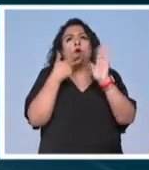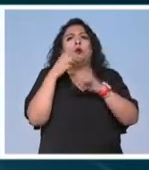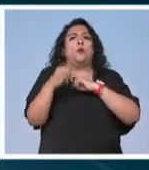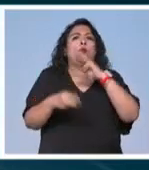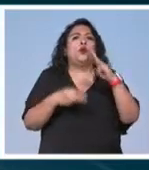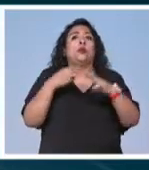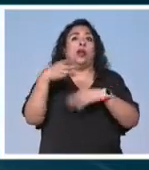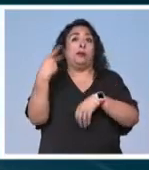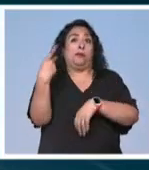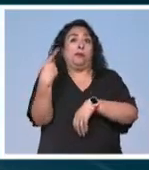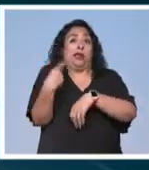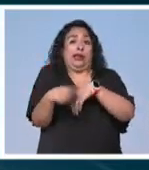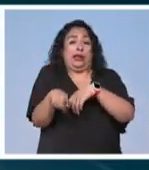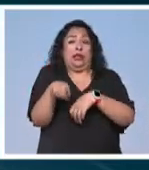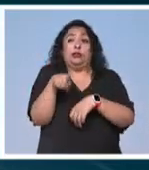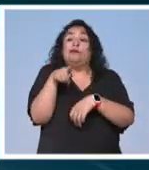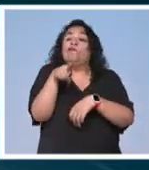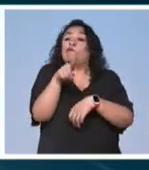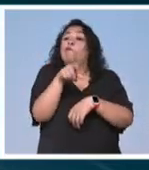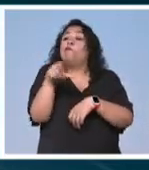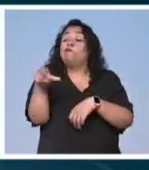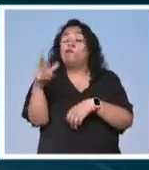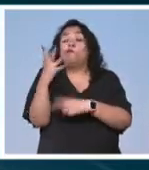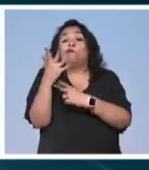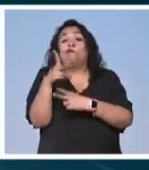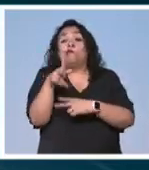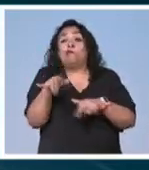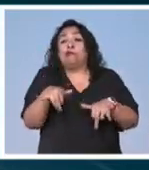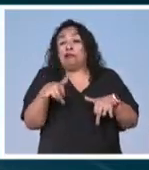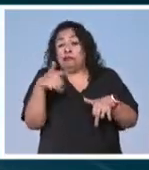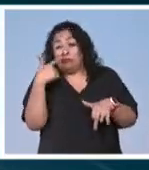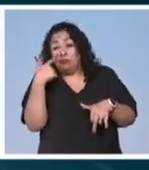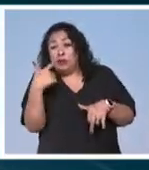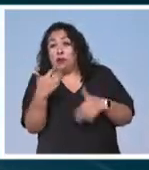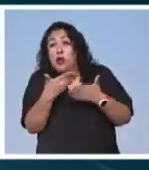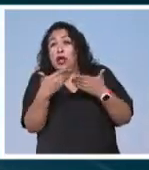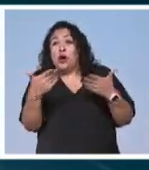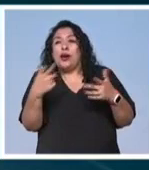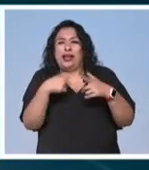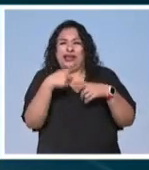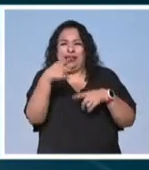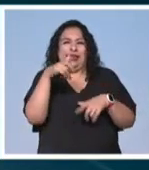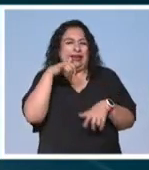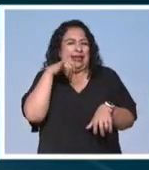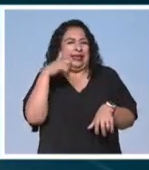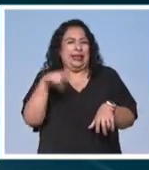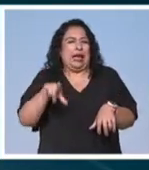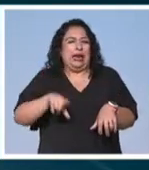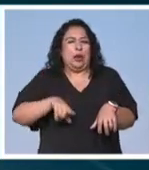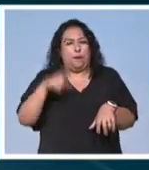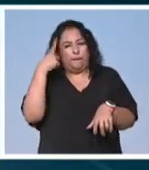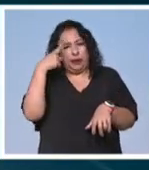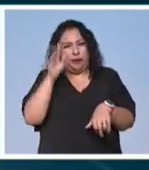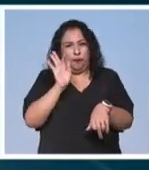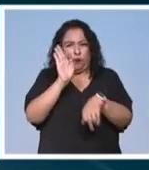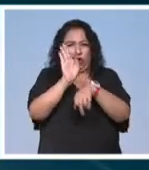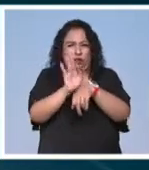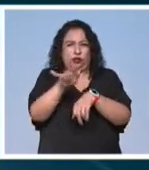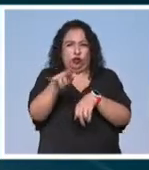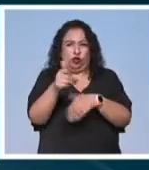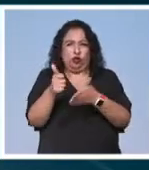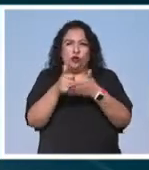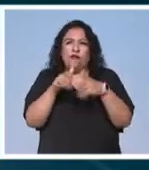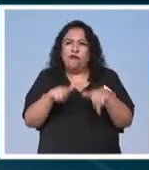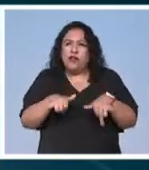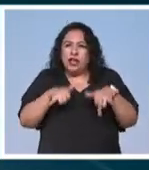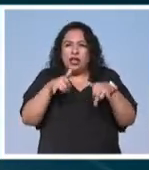mundial en peligro esto debido a que se considera que las medidas adoptadas por el Estado italiano para proteger a la ciudad de Venecia